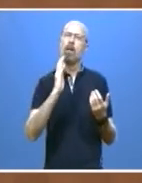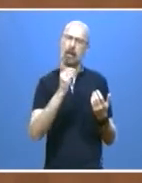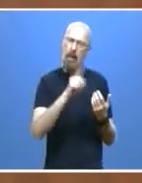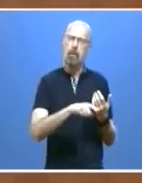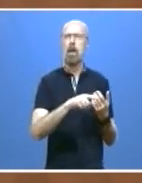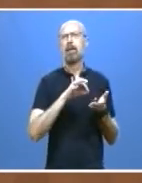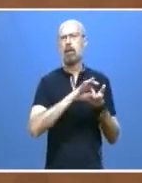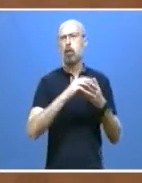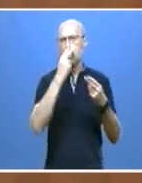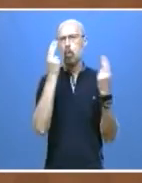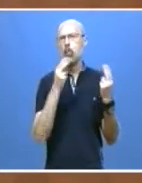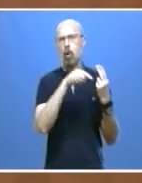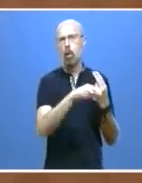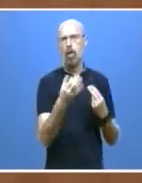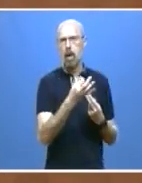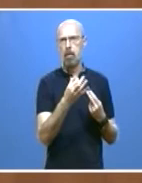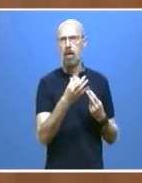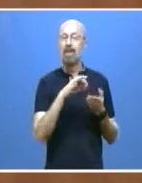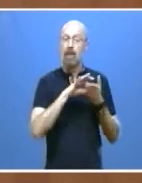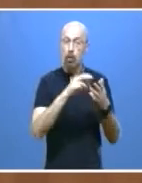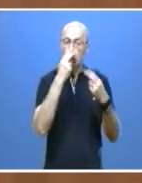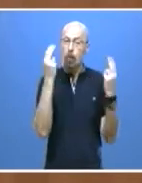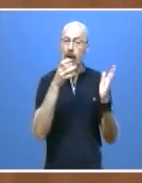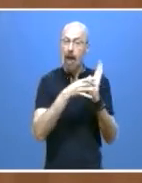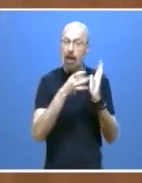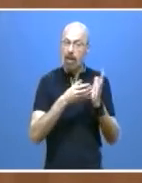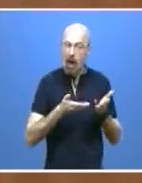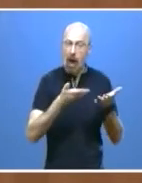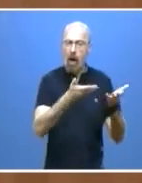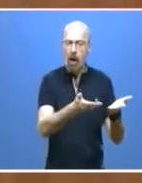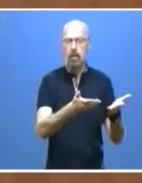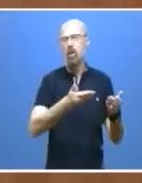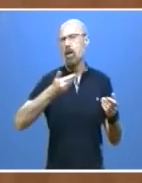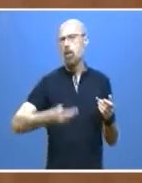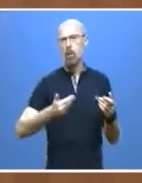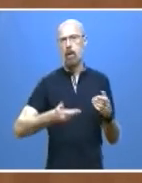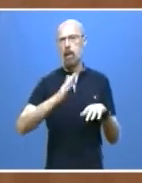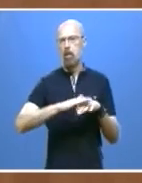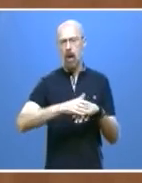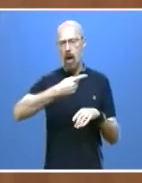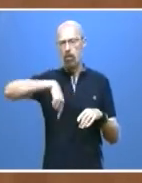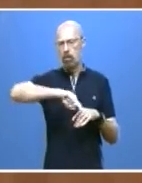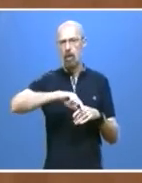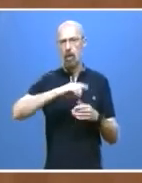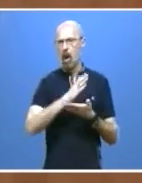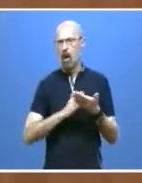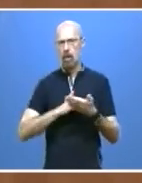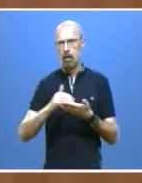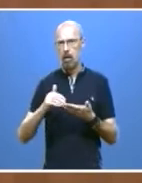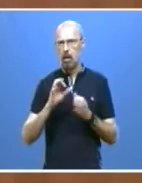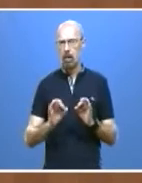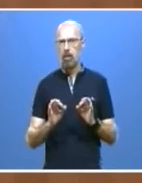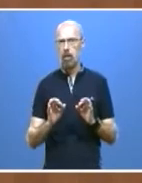La prestación de los servicios públicos de calidad está en la esencia del estado de las autonomías. Todos hemos comprobado cómo nuestros